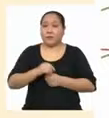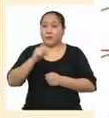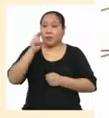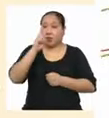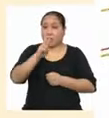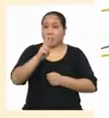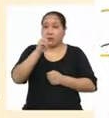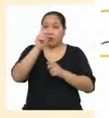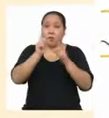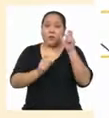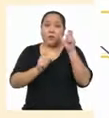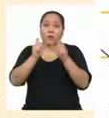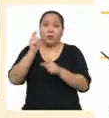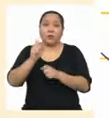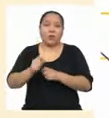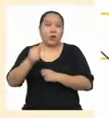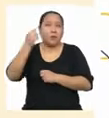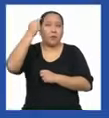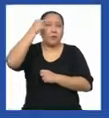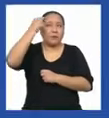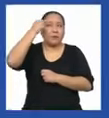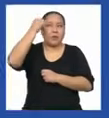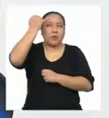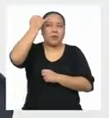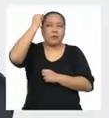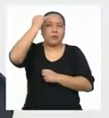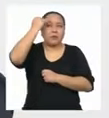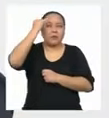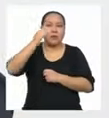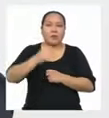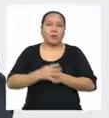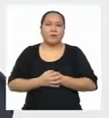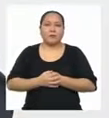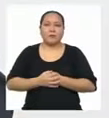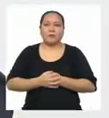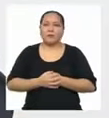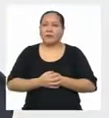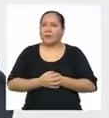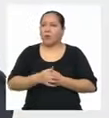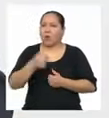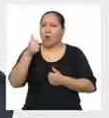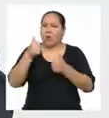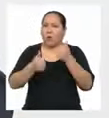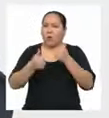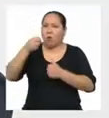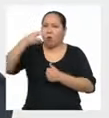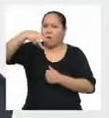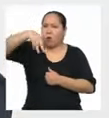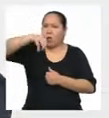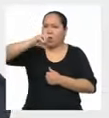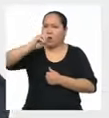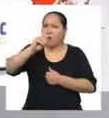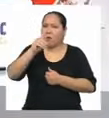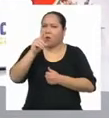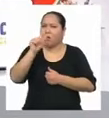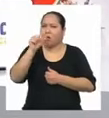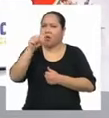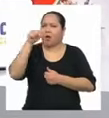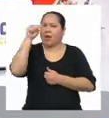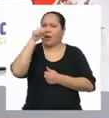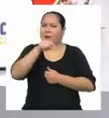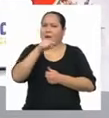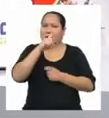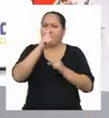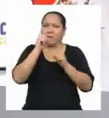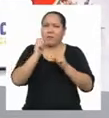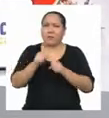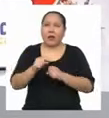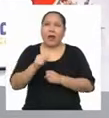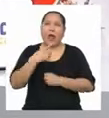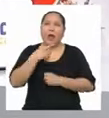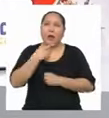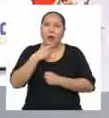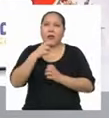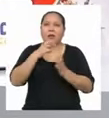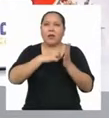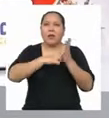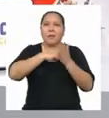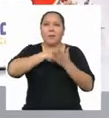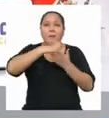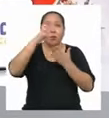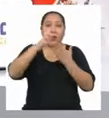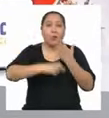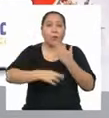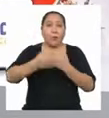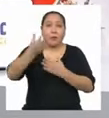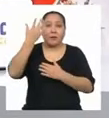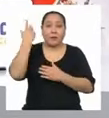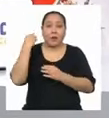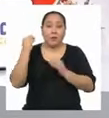Marcaron Forma de pensar ¿Cuál sería la moda En esta pregunta? Justo en el programa anterior Elaboramos